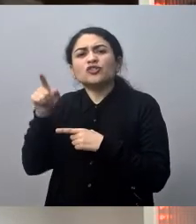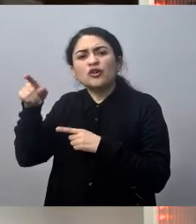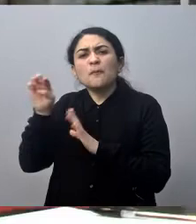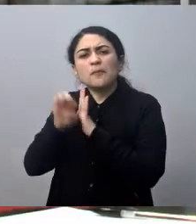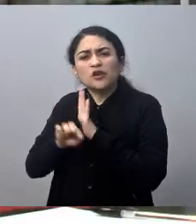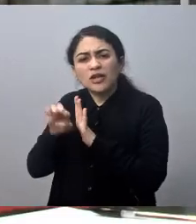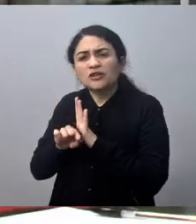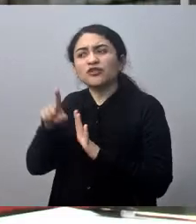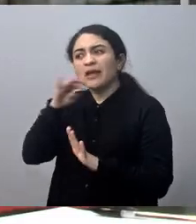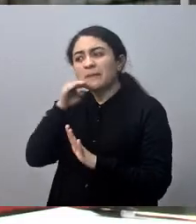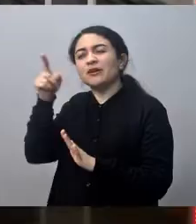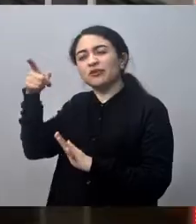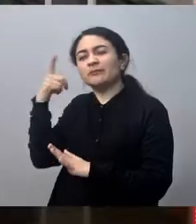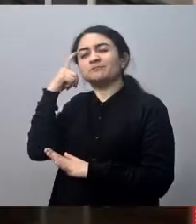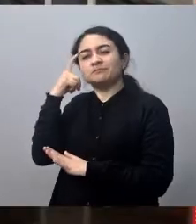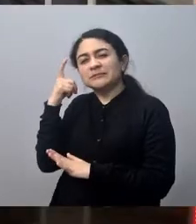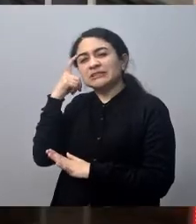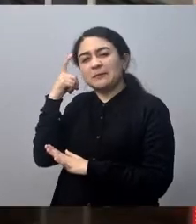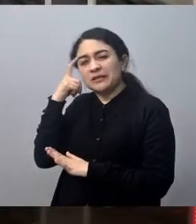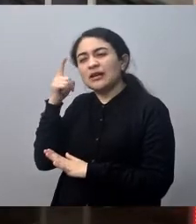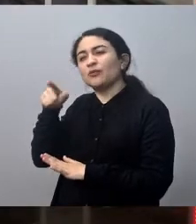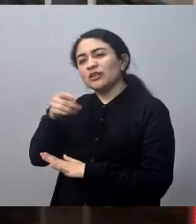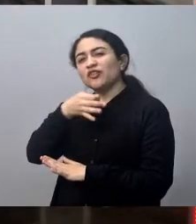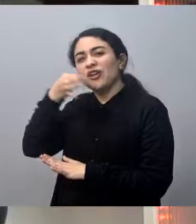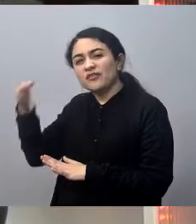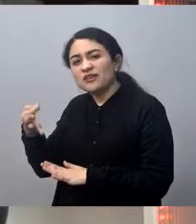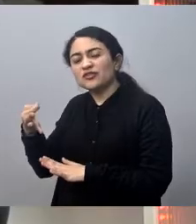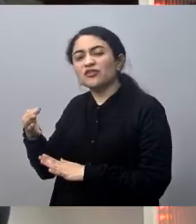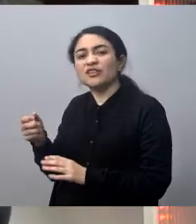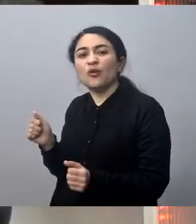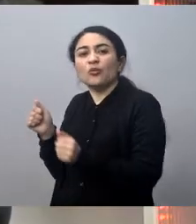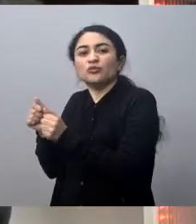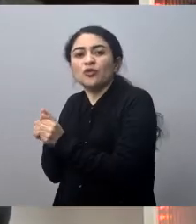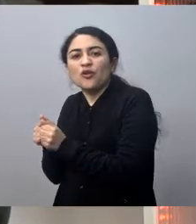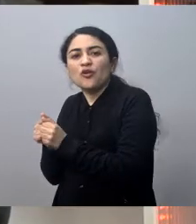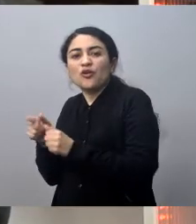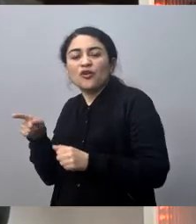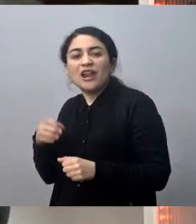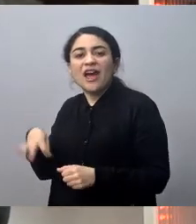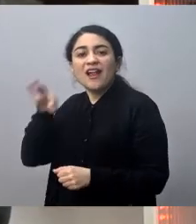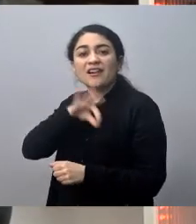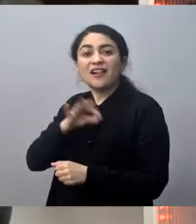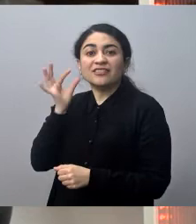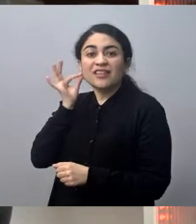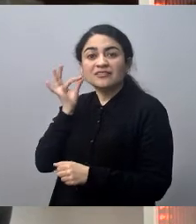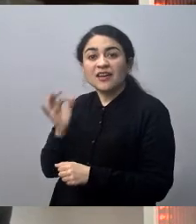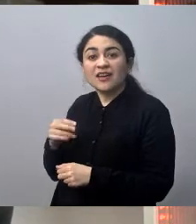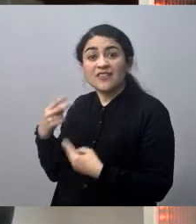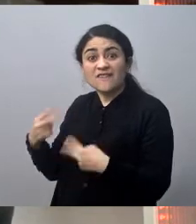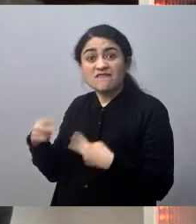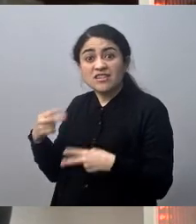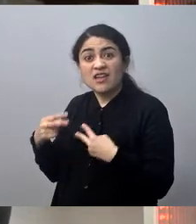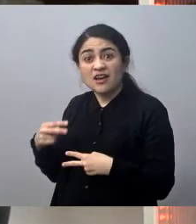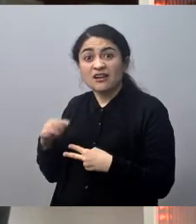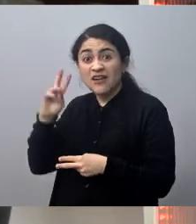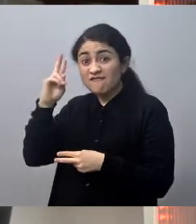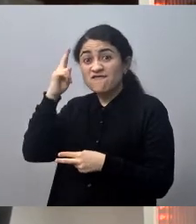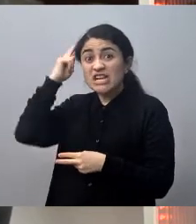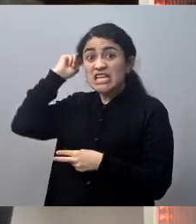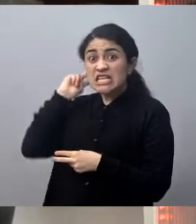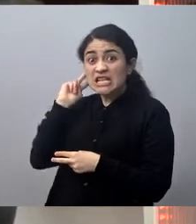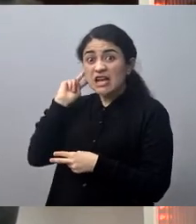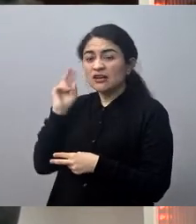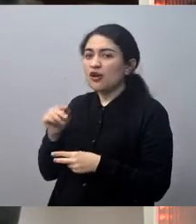porque digámoslo, lo ha planteado, de hecho logró juntarse con la alcaldesa de Vigemar Virginia Reignato, cosa que era complicado,